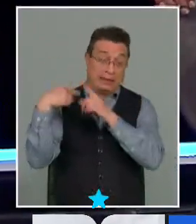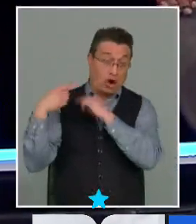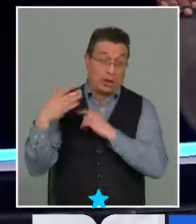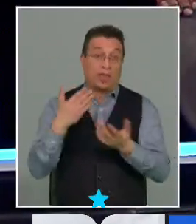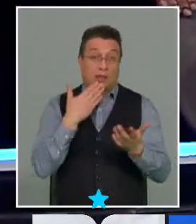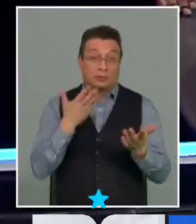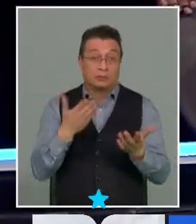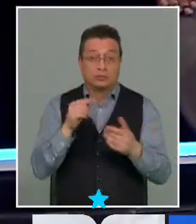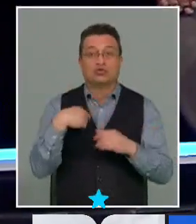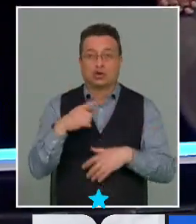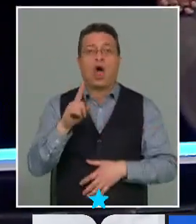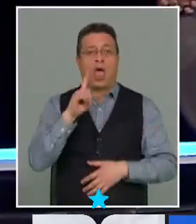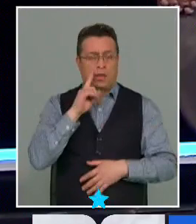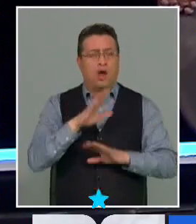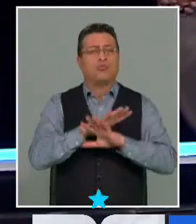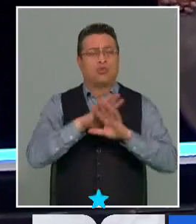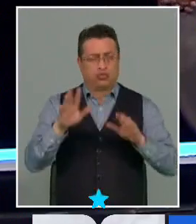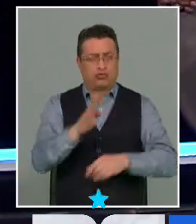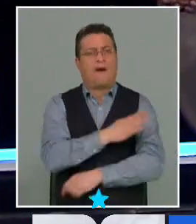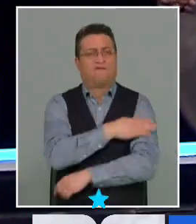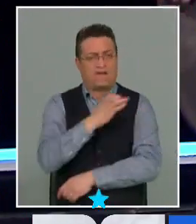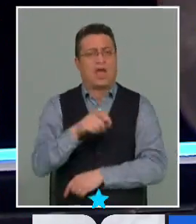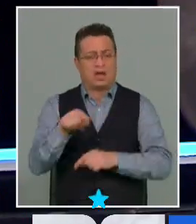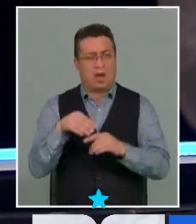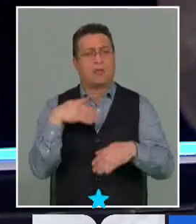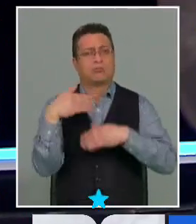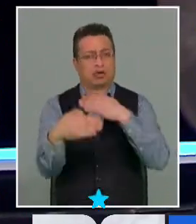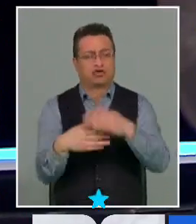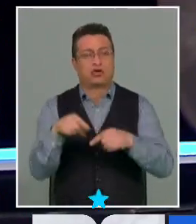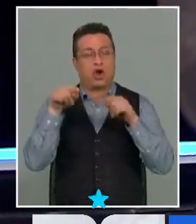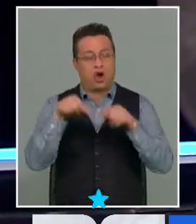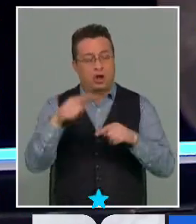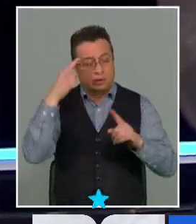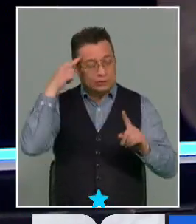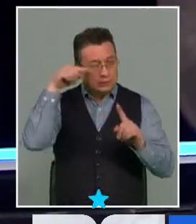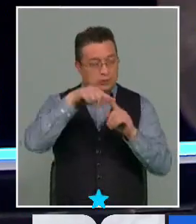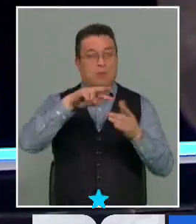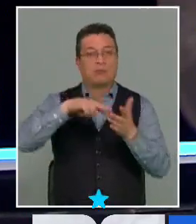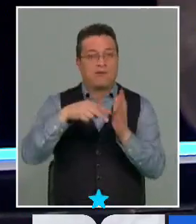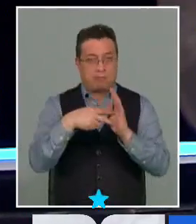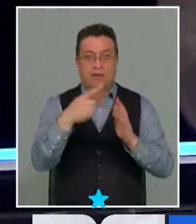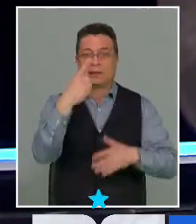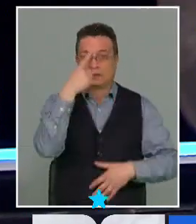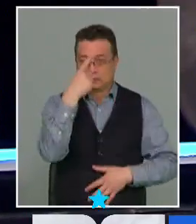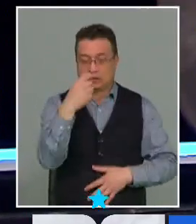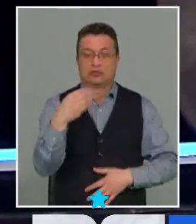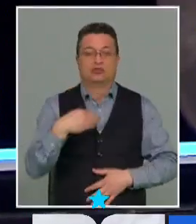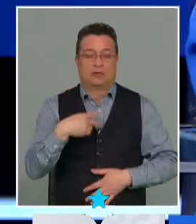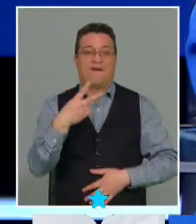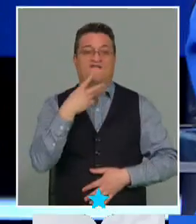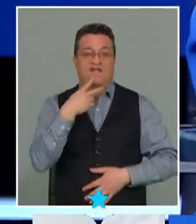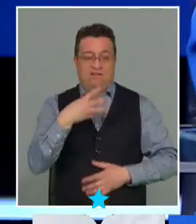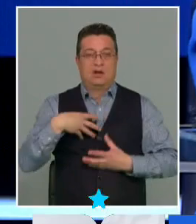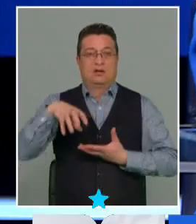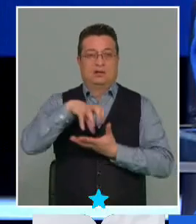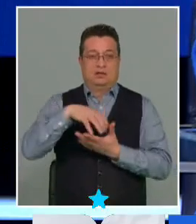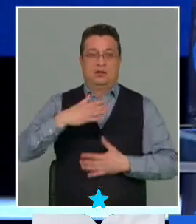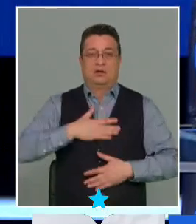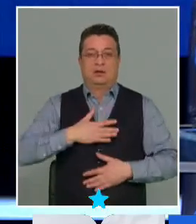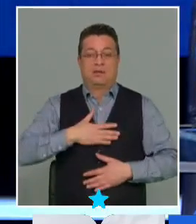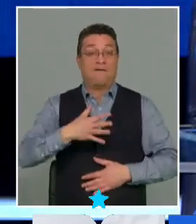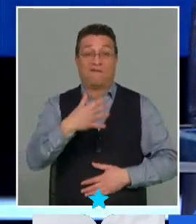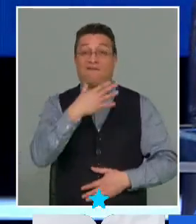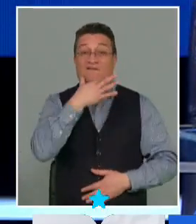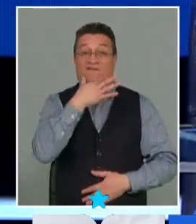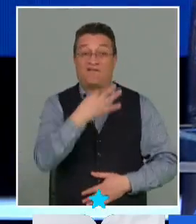súper relevante yo tengo mucha esperanza en este proceso hoy día estamos entrampados en un problema serio sobre todo donde yo vengo y donde vivo no